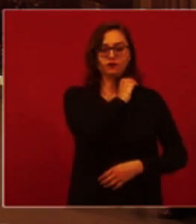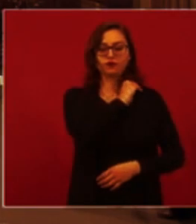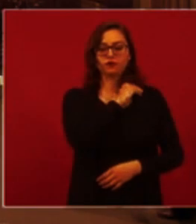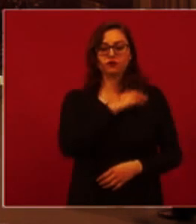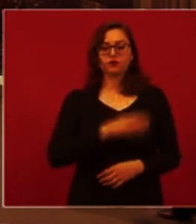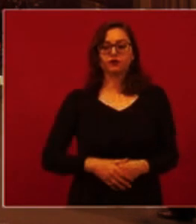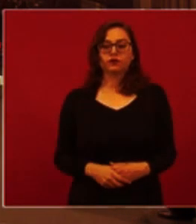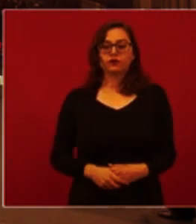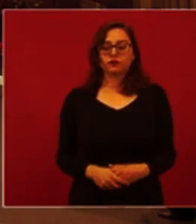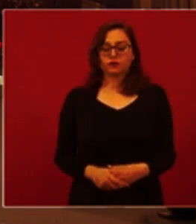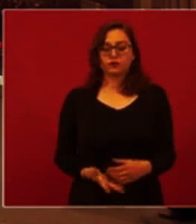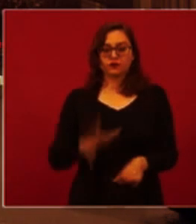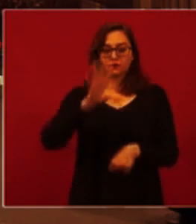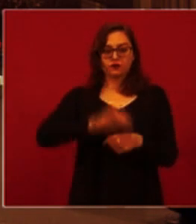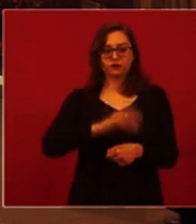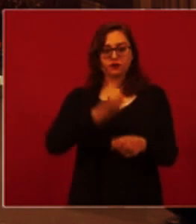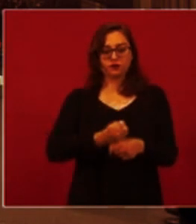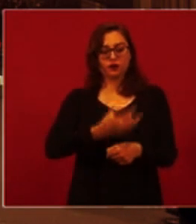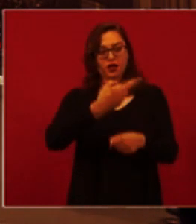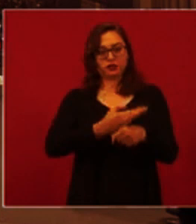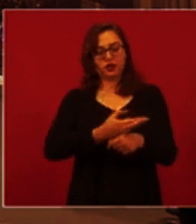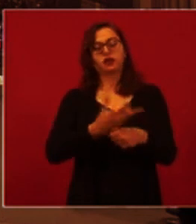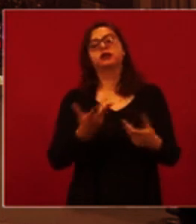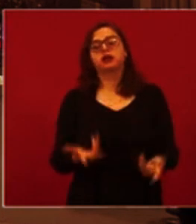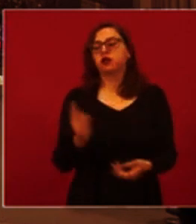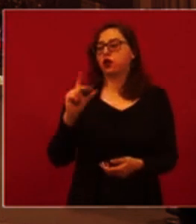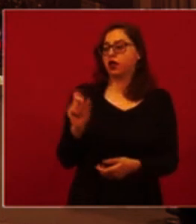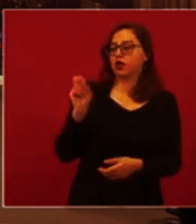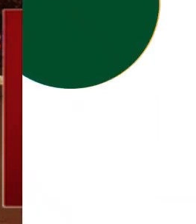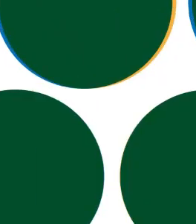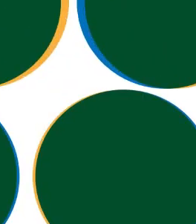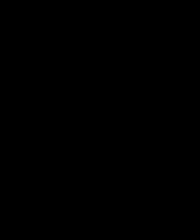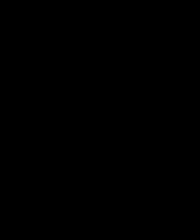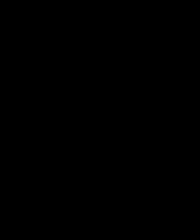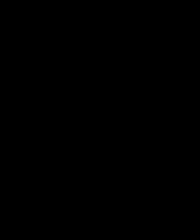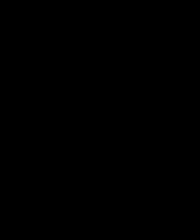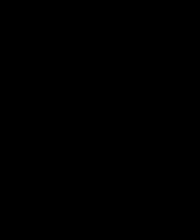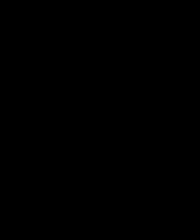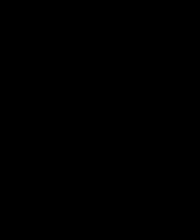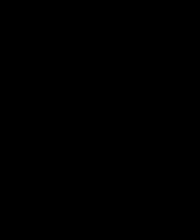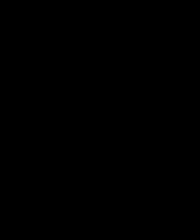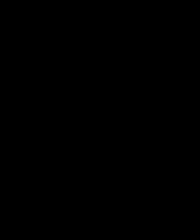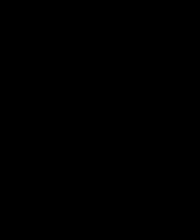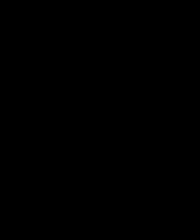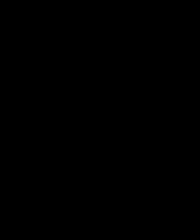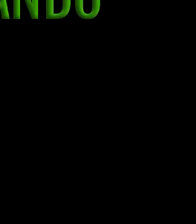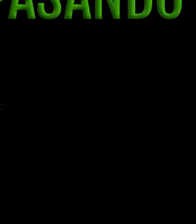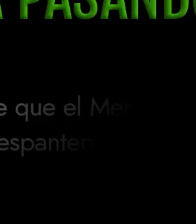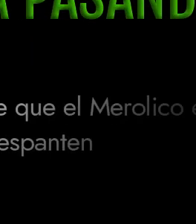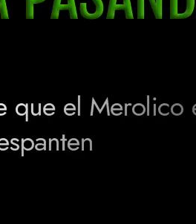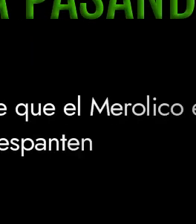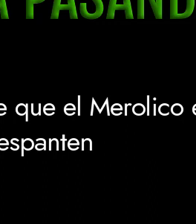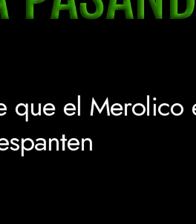Con su permiso, secretario Adán Augusto, secretarios, secretarios, Carlos Torres, muy buenos días tengan todos ustedes.